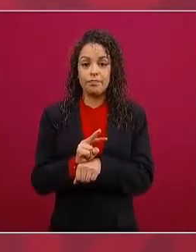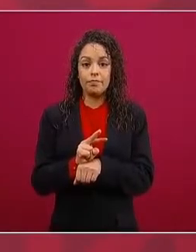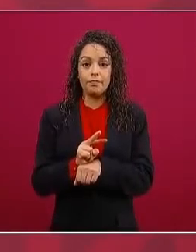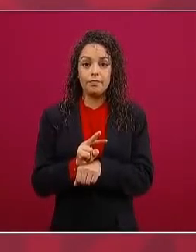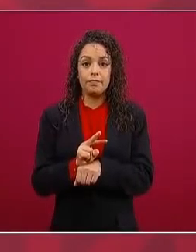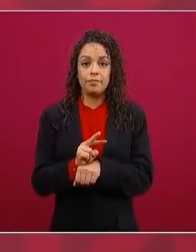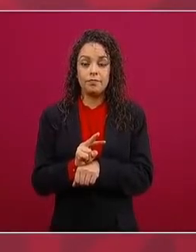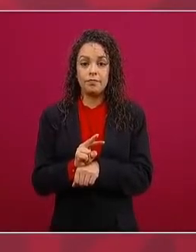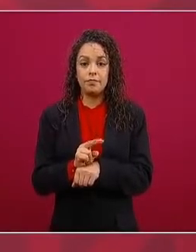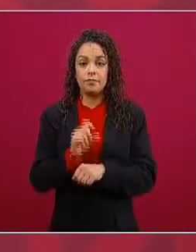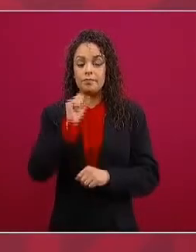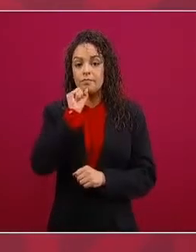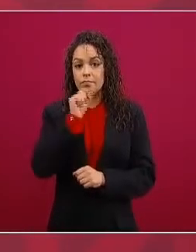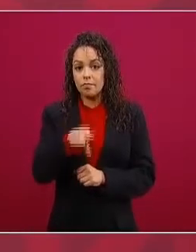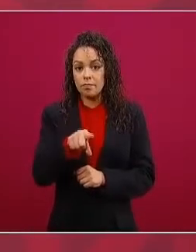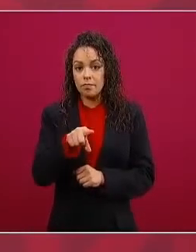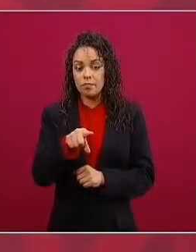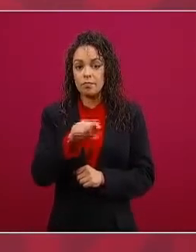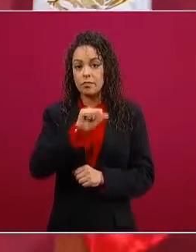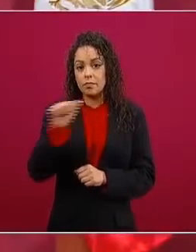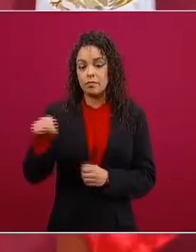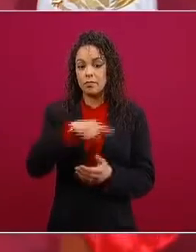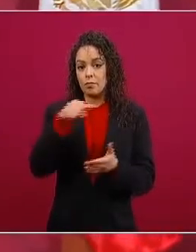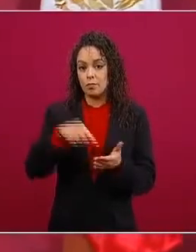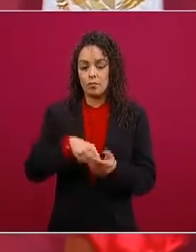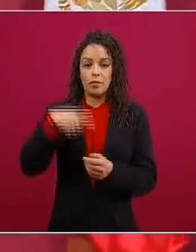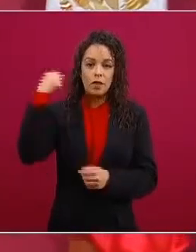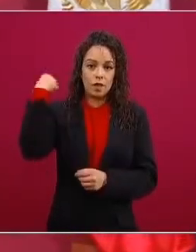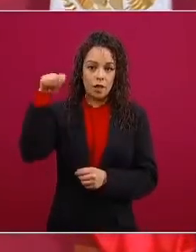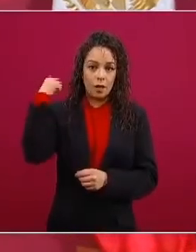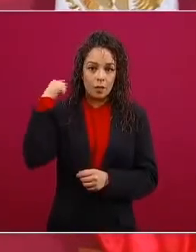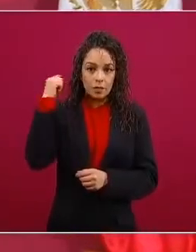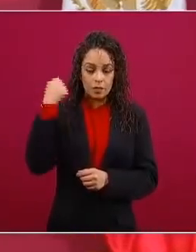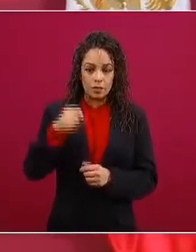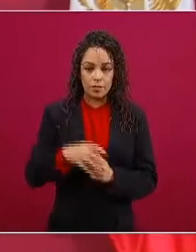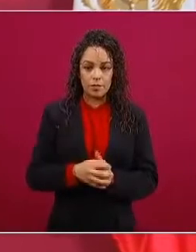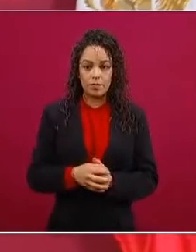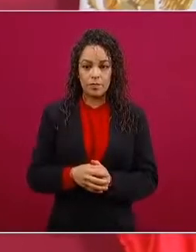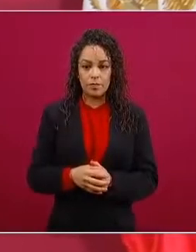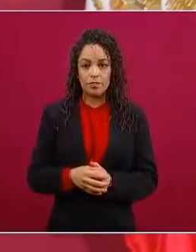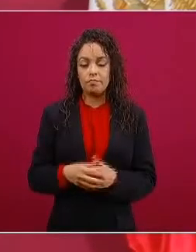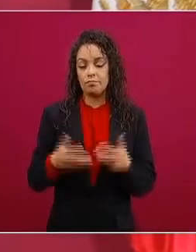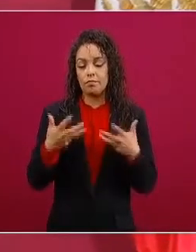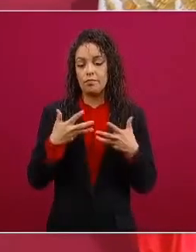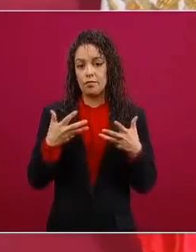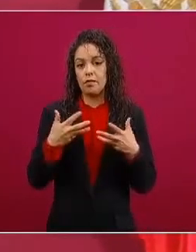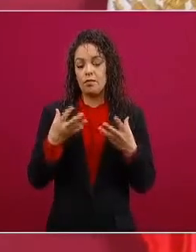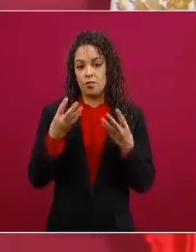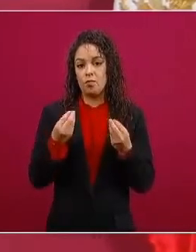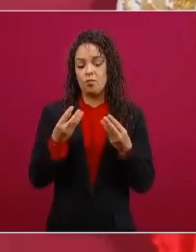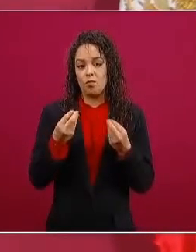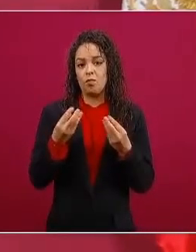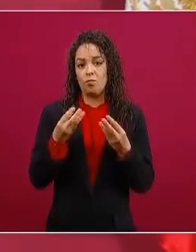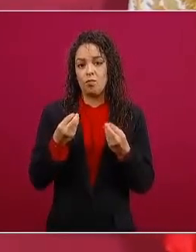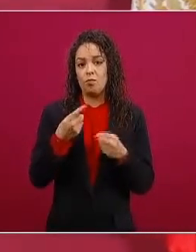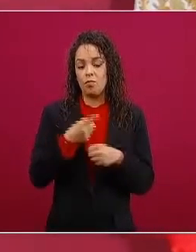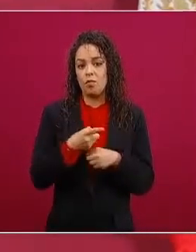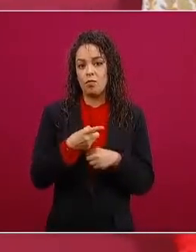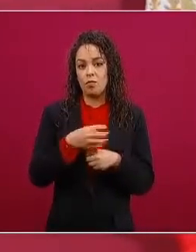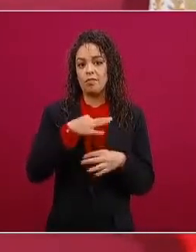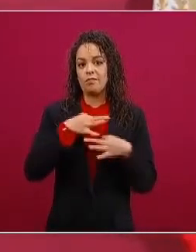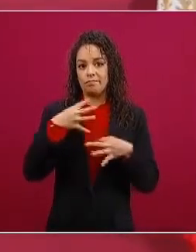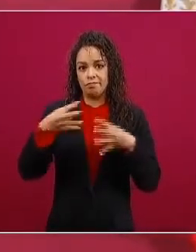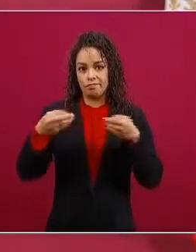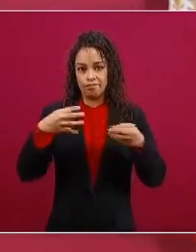a Tabasco que está siendo muy afectado Quintana Roo